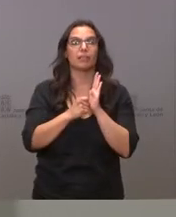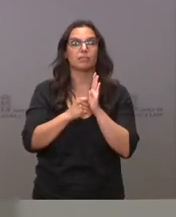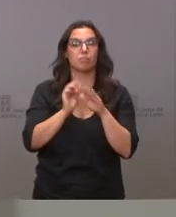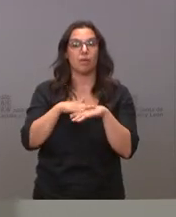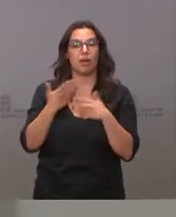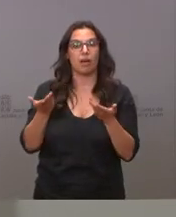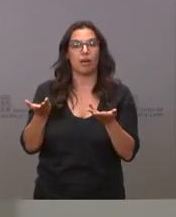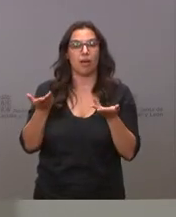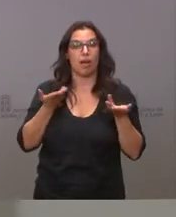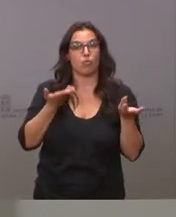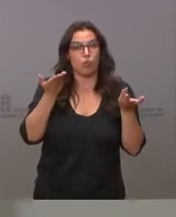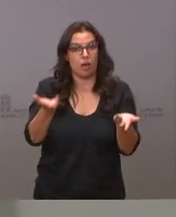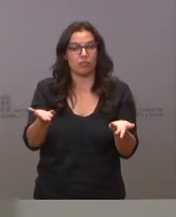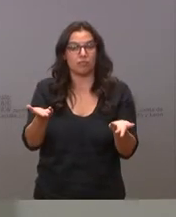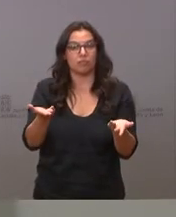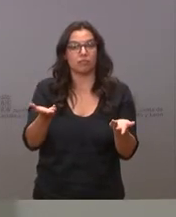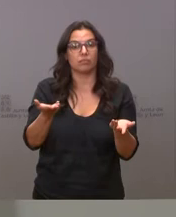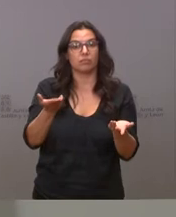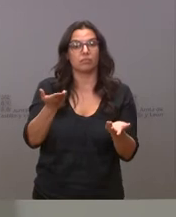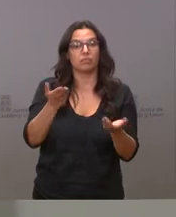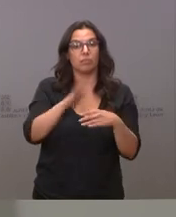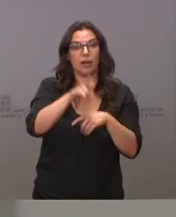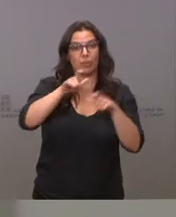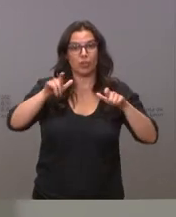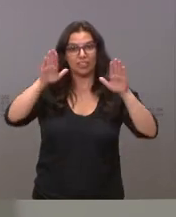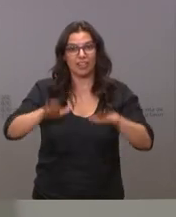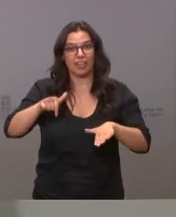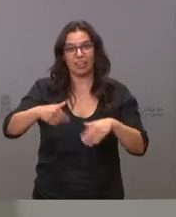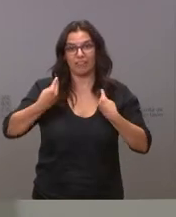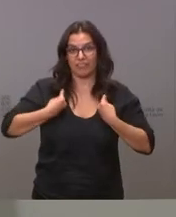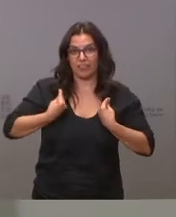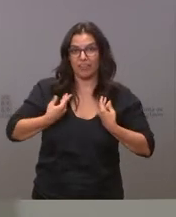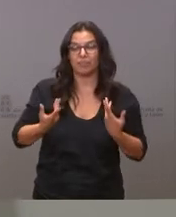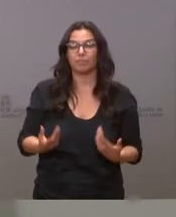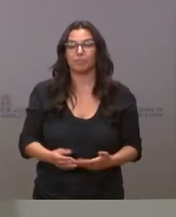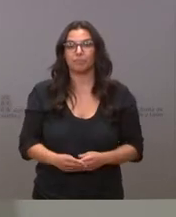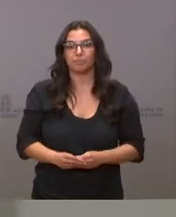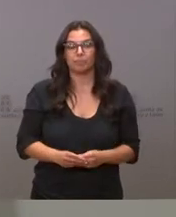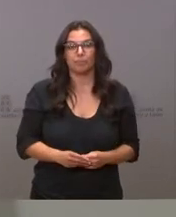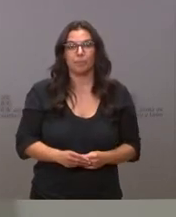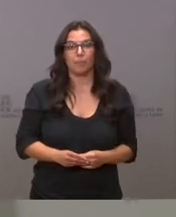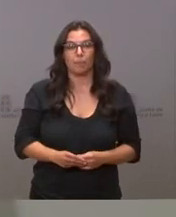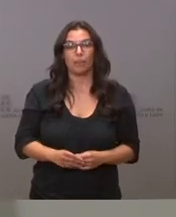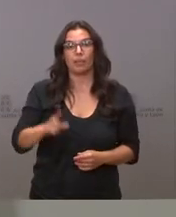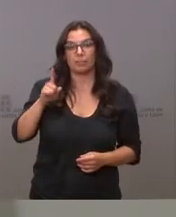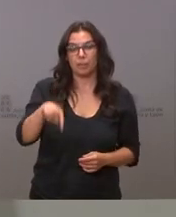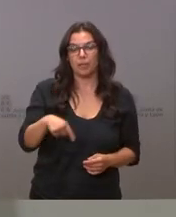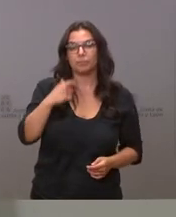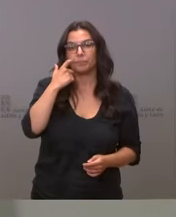al mantenimiento de nuestra población, a fijar población. Vamos a dirigirnos también